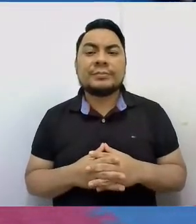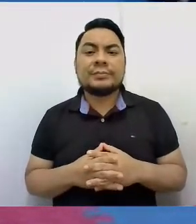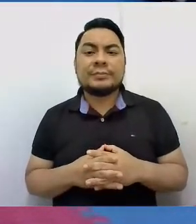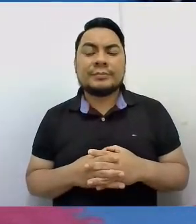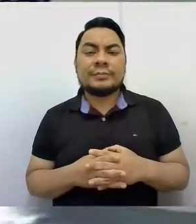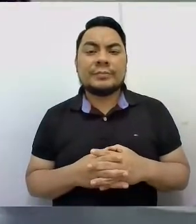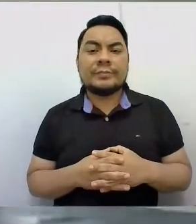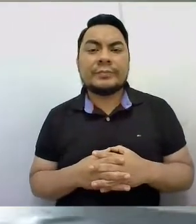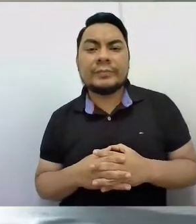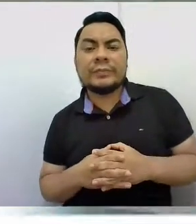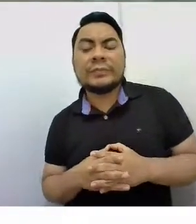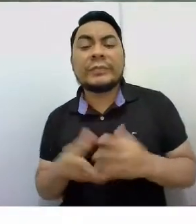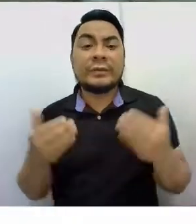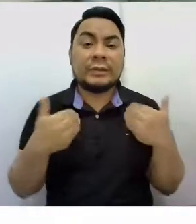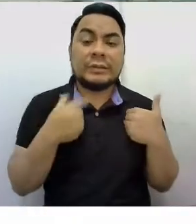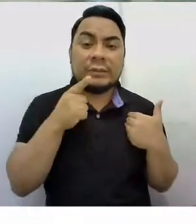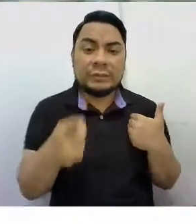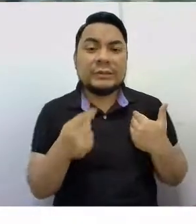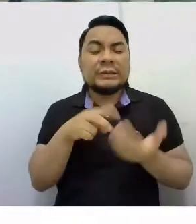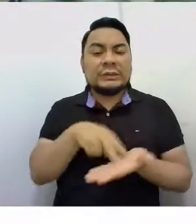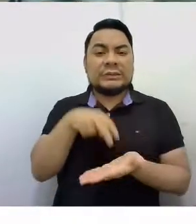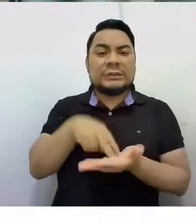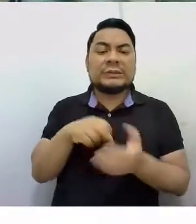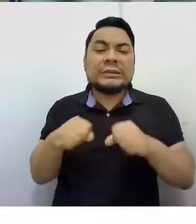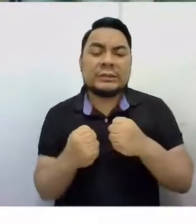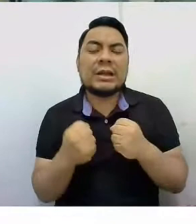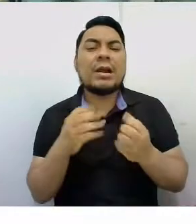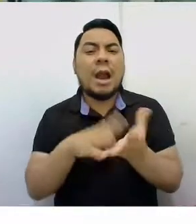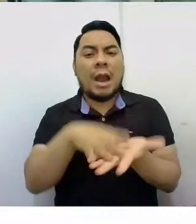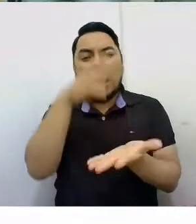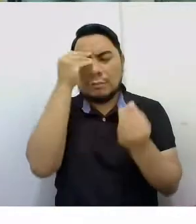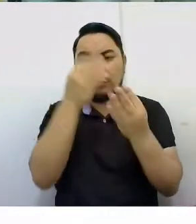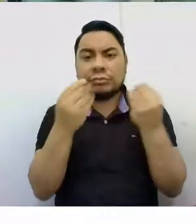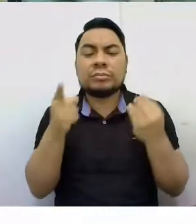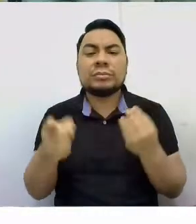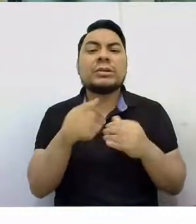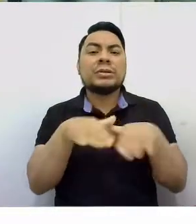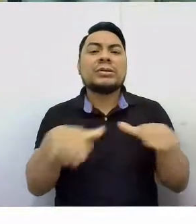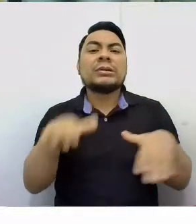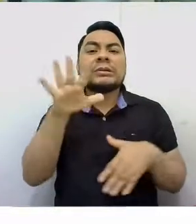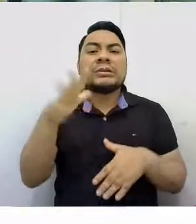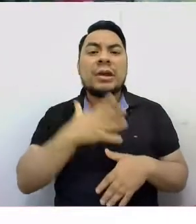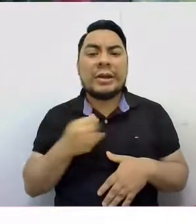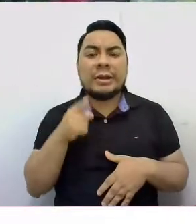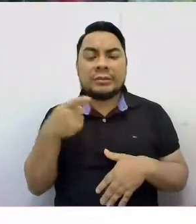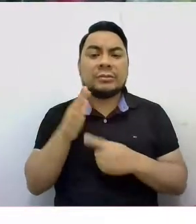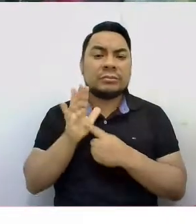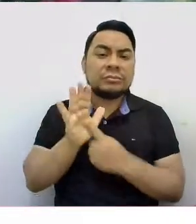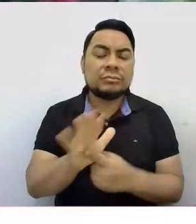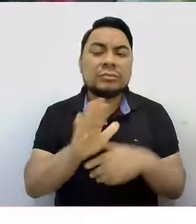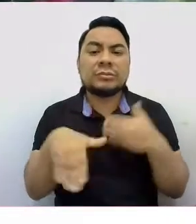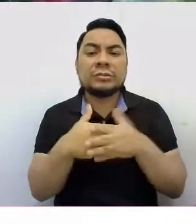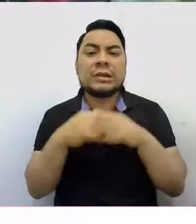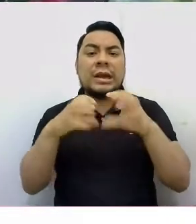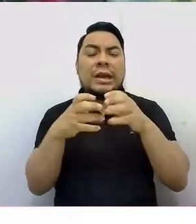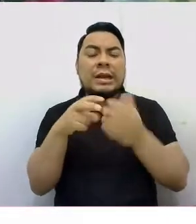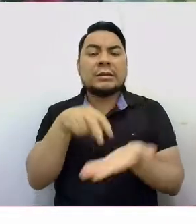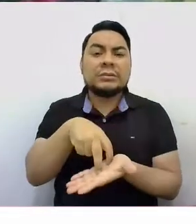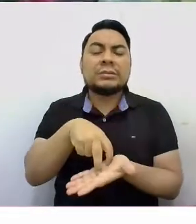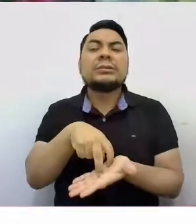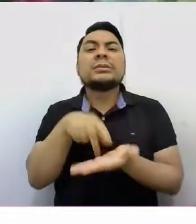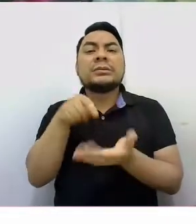Tienen elasticidad y muchas ganas de aprender. Niñas desde los cinco años ya muestran evolución en las clases de gimnasia que se imparten en el